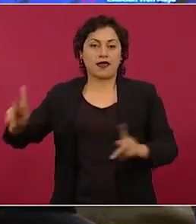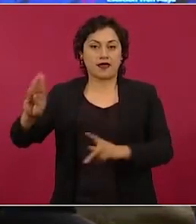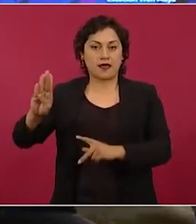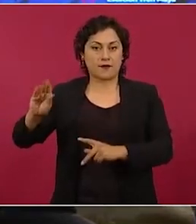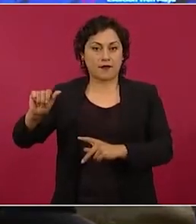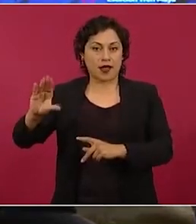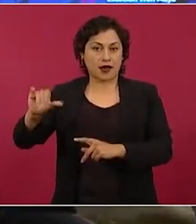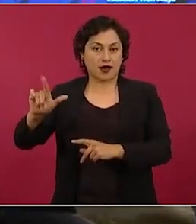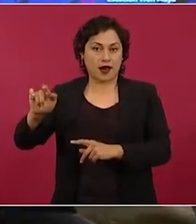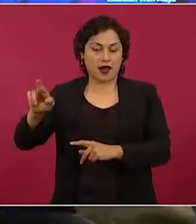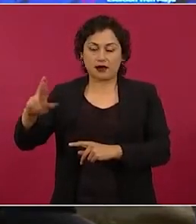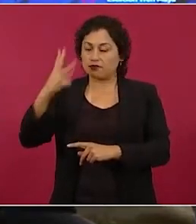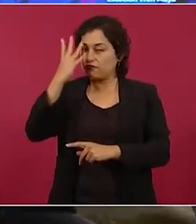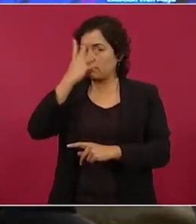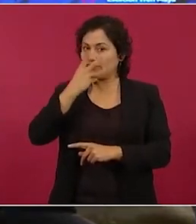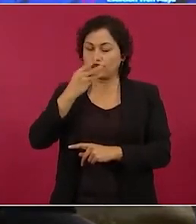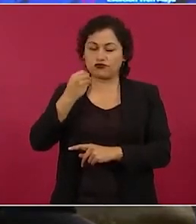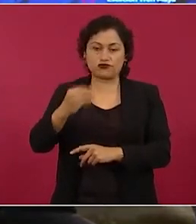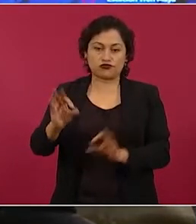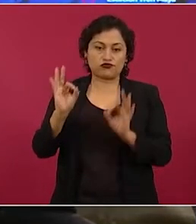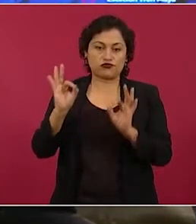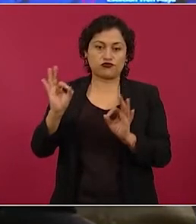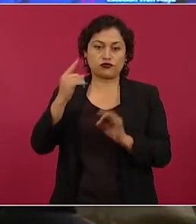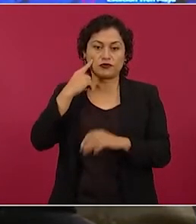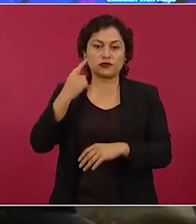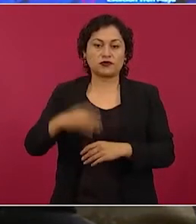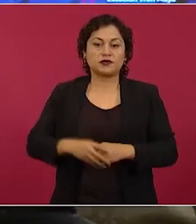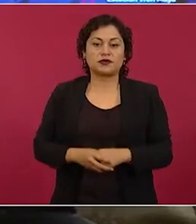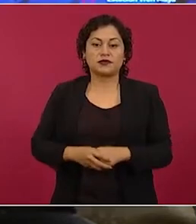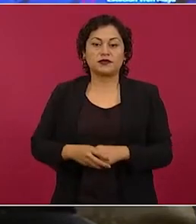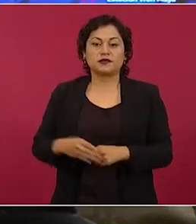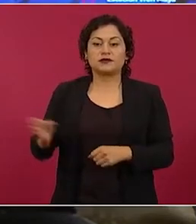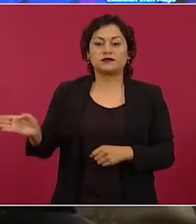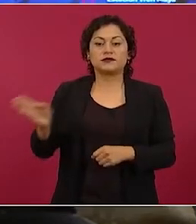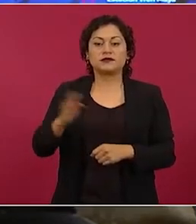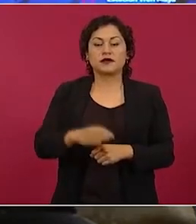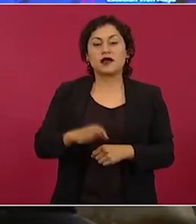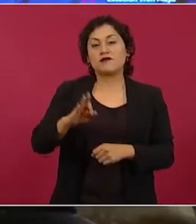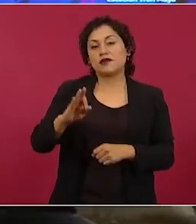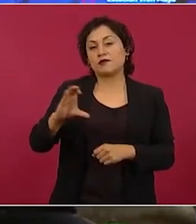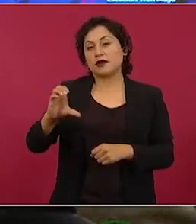acá, Bacalar, Felipe Carrillo Puerto,